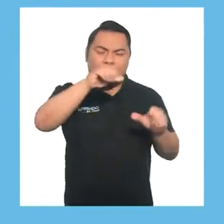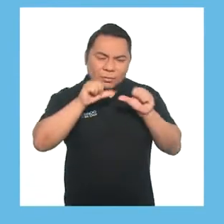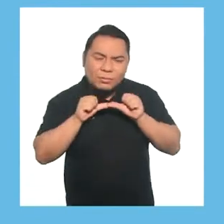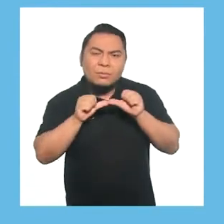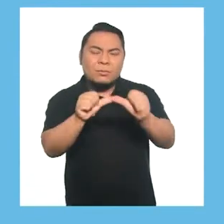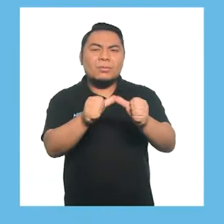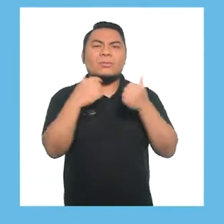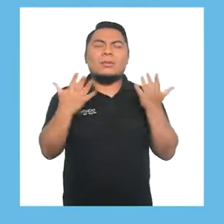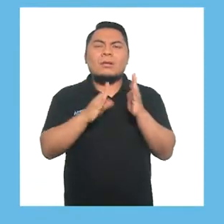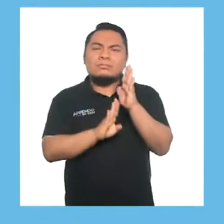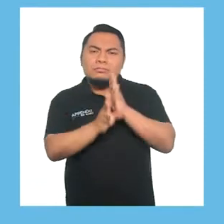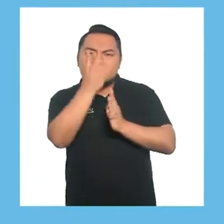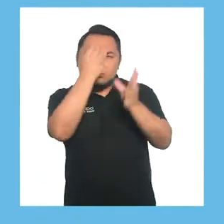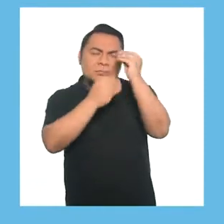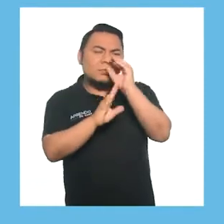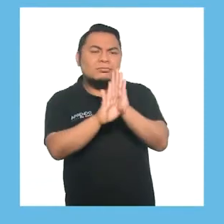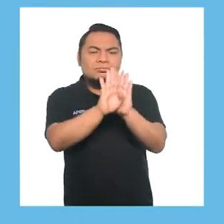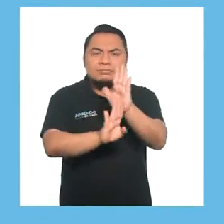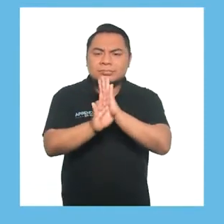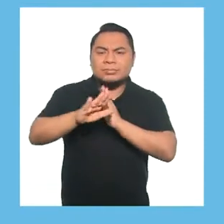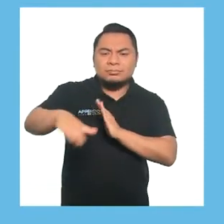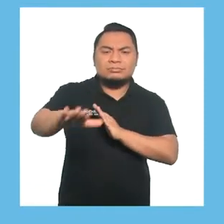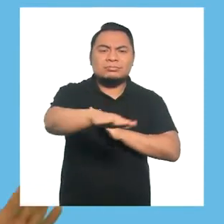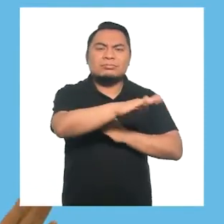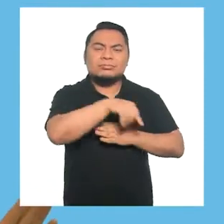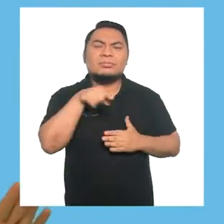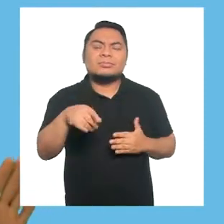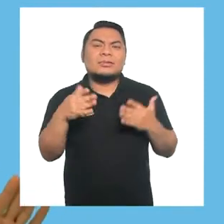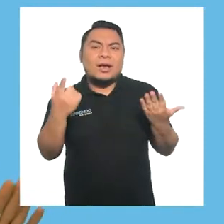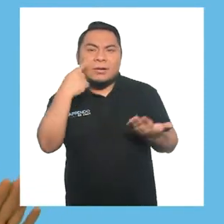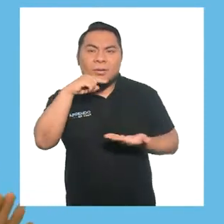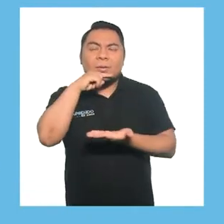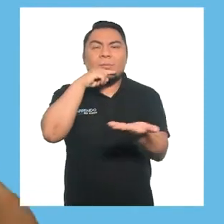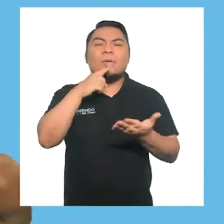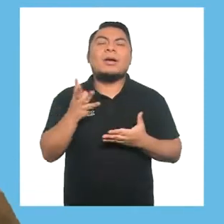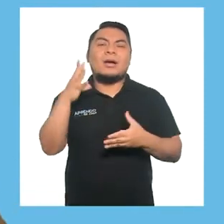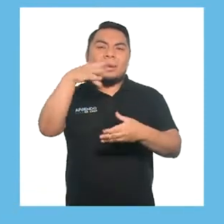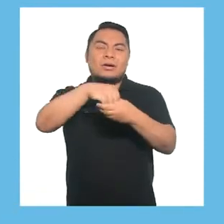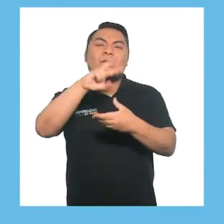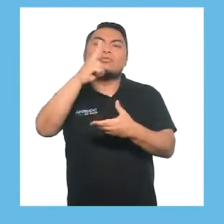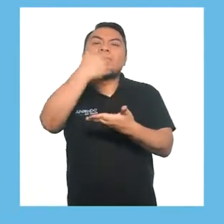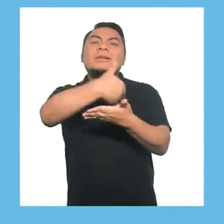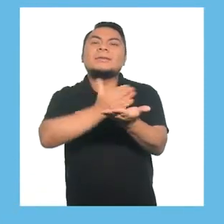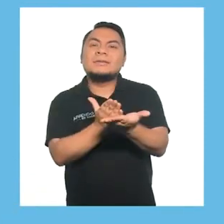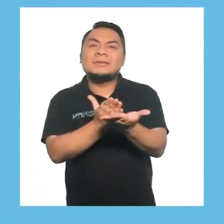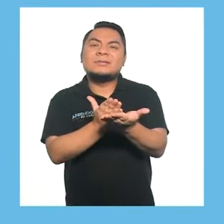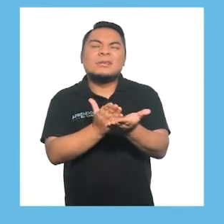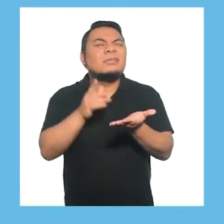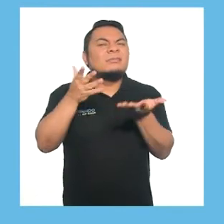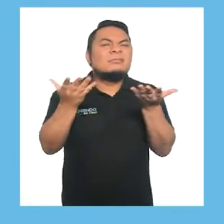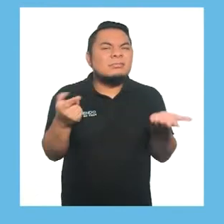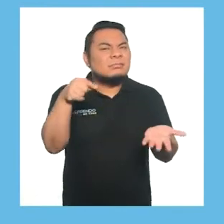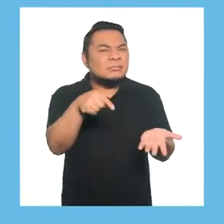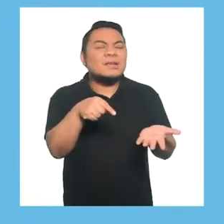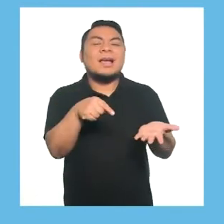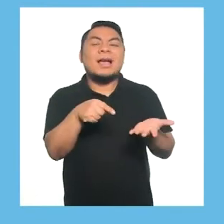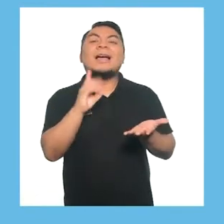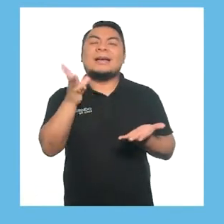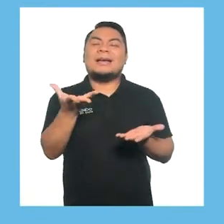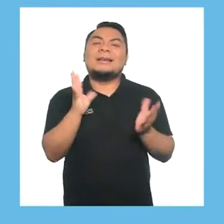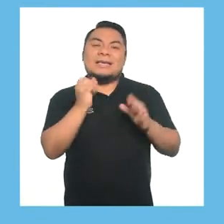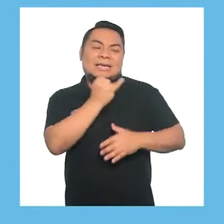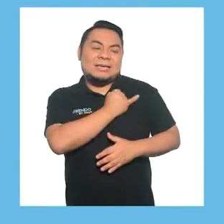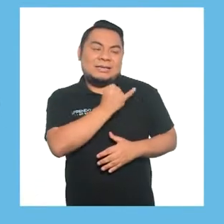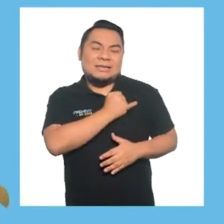para continuar con el desarrollo de habilidades de niñas y niños del segundo ciclo. Es decir, del